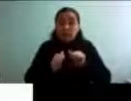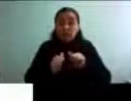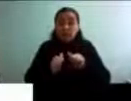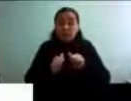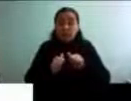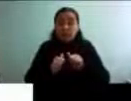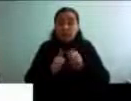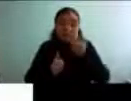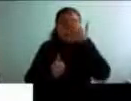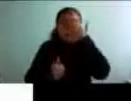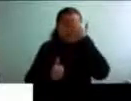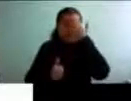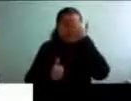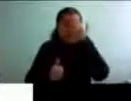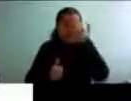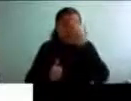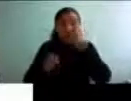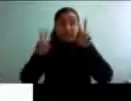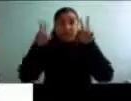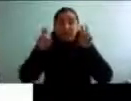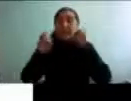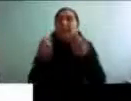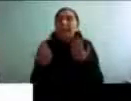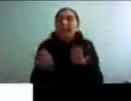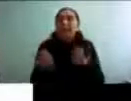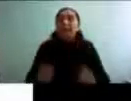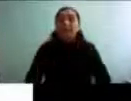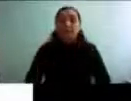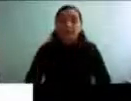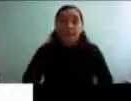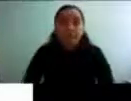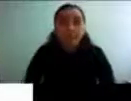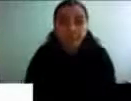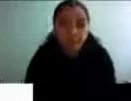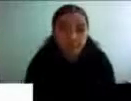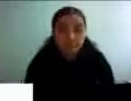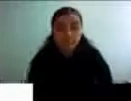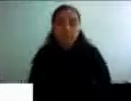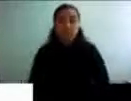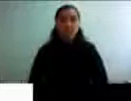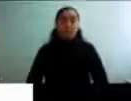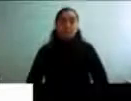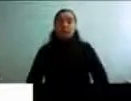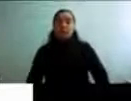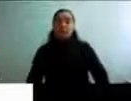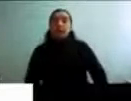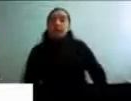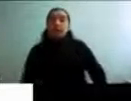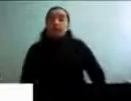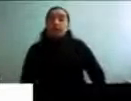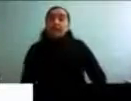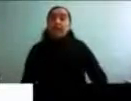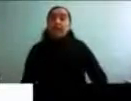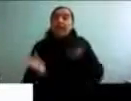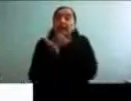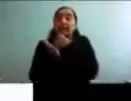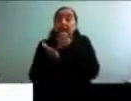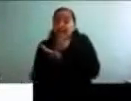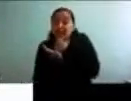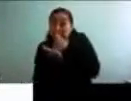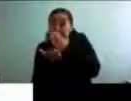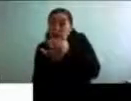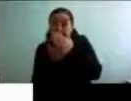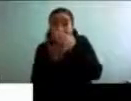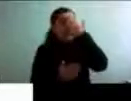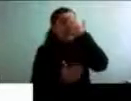enfrentar estos temas del envejecer, ¿qué se requiere? Uno, poder generar estrategias de enfrentamiento de